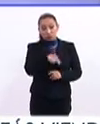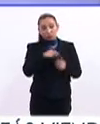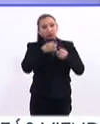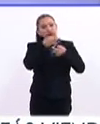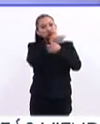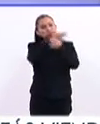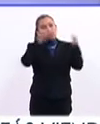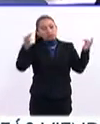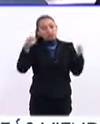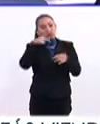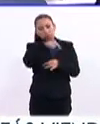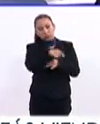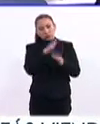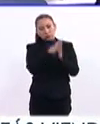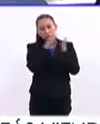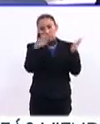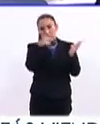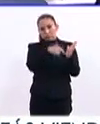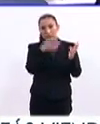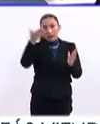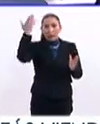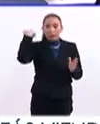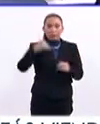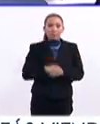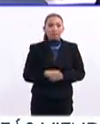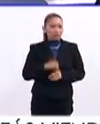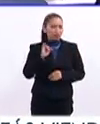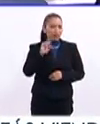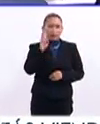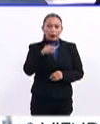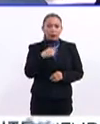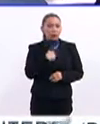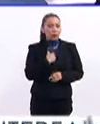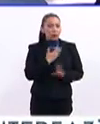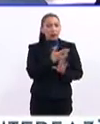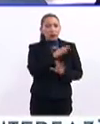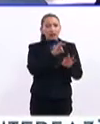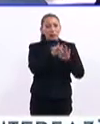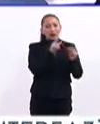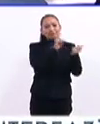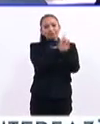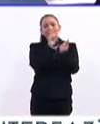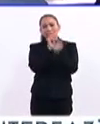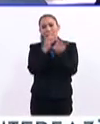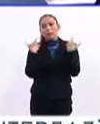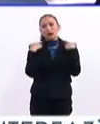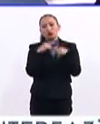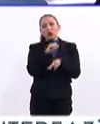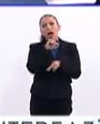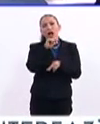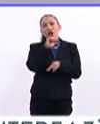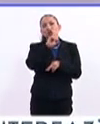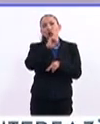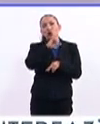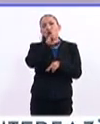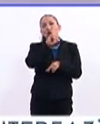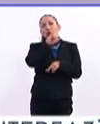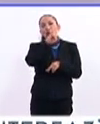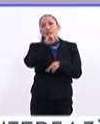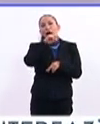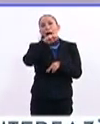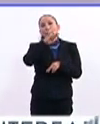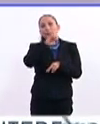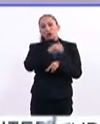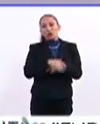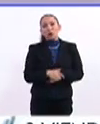lo abordaste desde ese entonces. Así es, la verdad tuve la oportunidad de trabajar muy de cerca con el maestro Alonso Lujamio, que en paz descanse